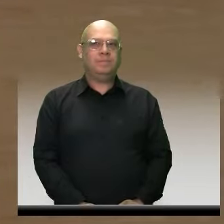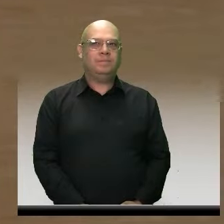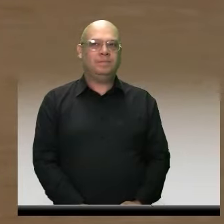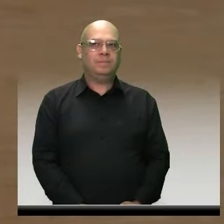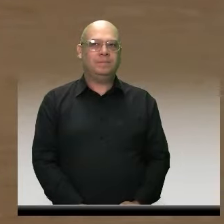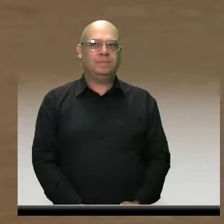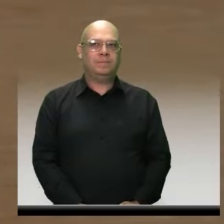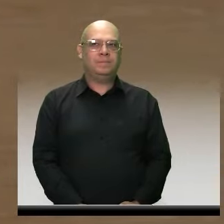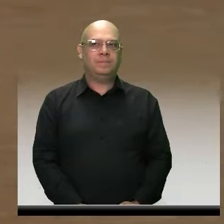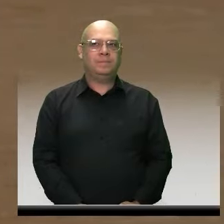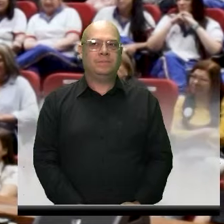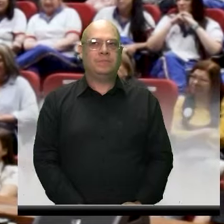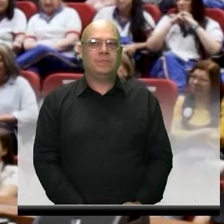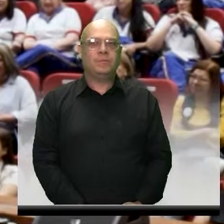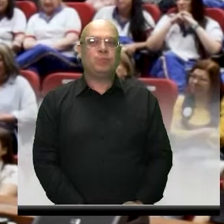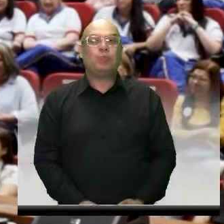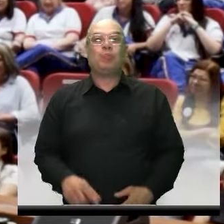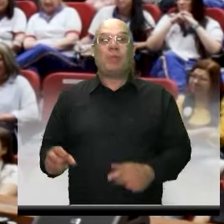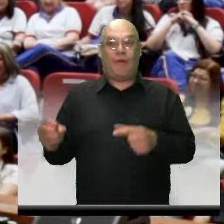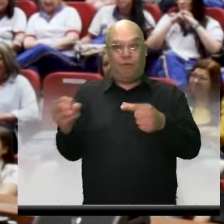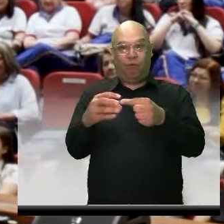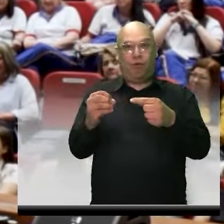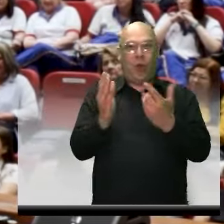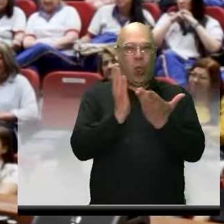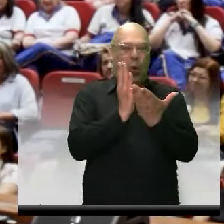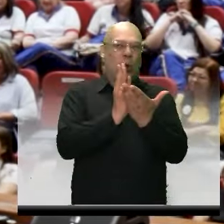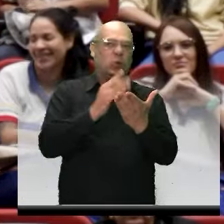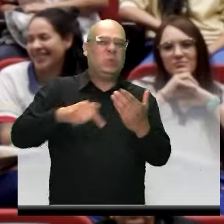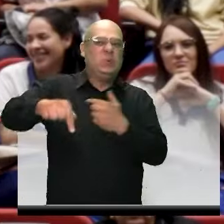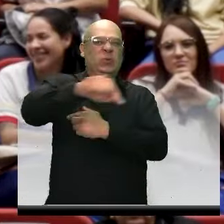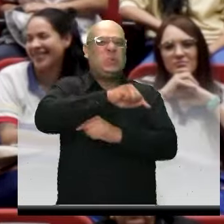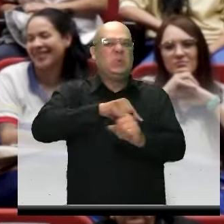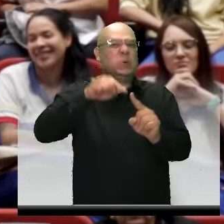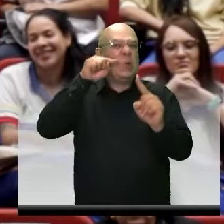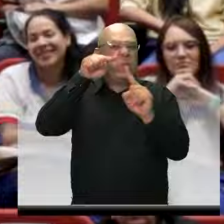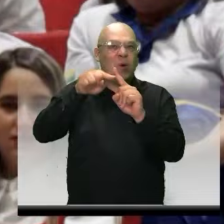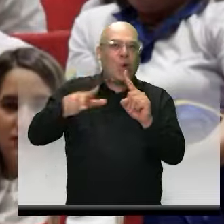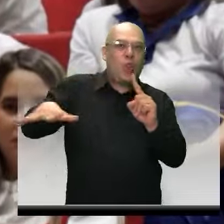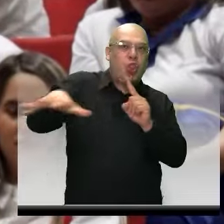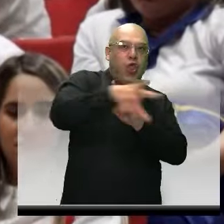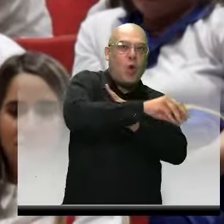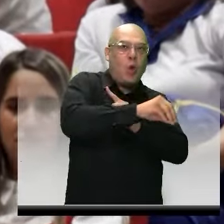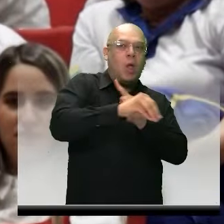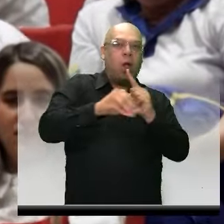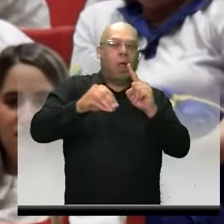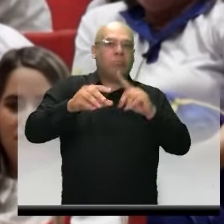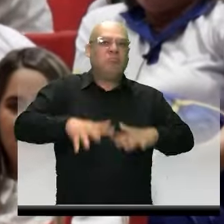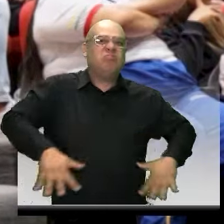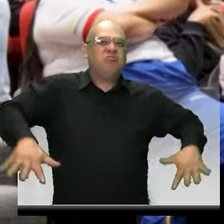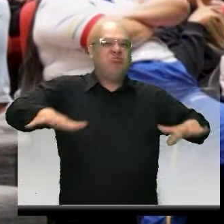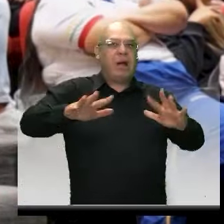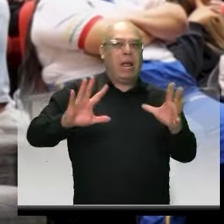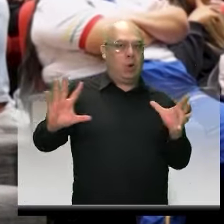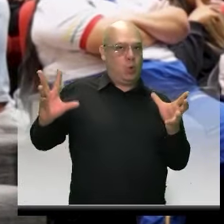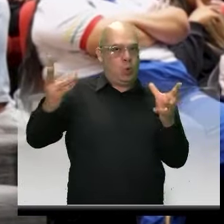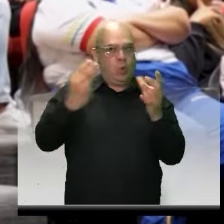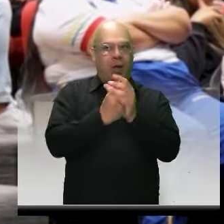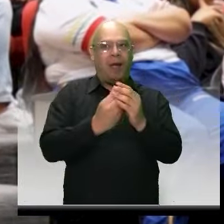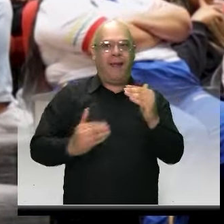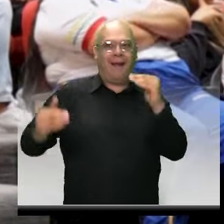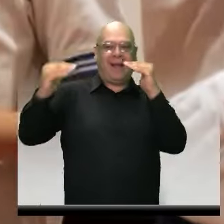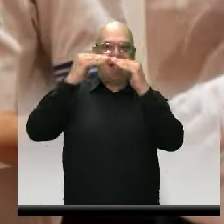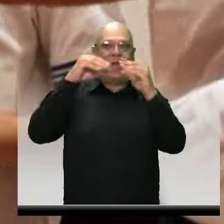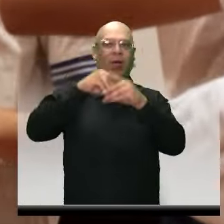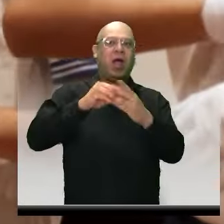El Foro de Educación Inicial Pensada para Todos es un espacio que se crea para abordar la inclusión y equidad en la educación